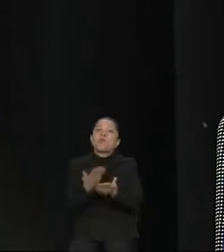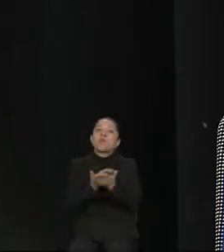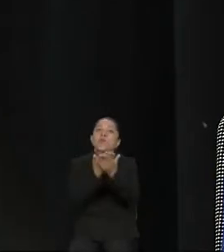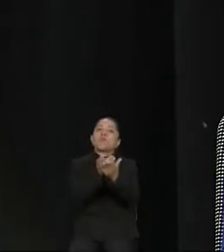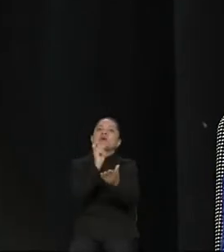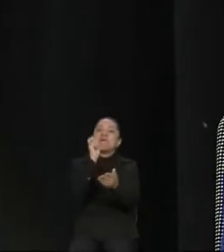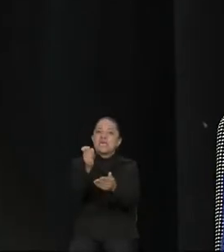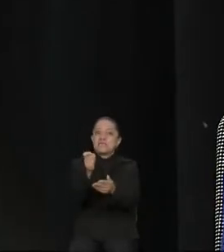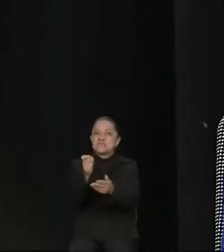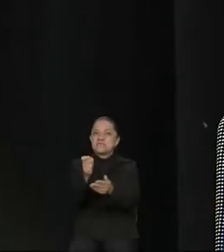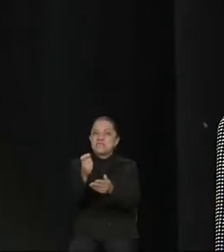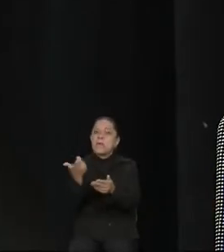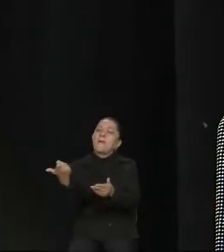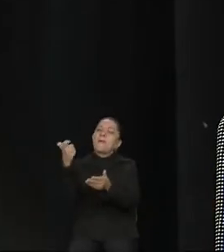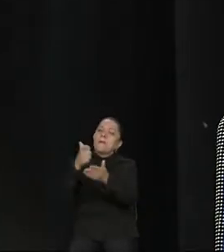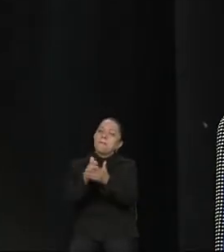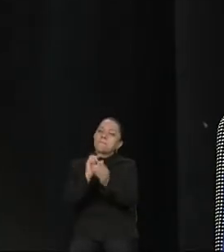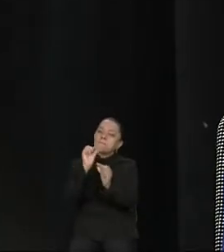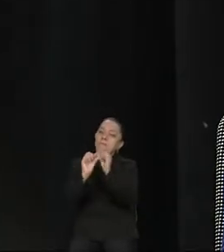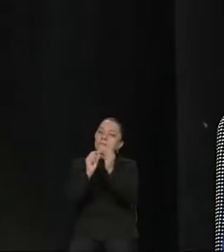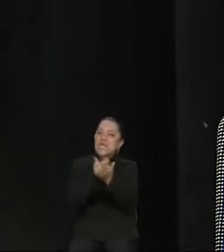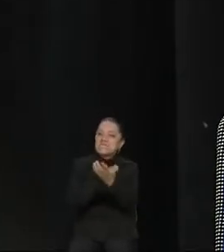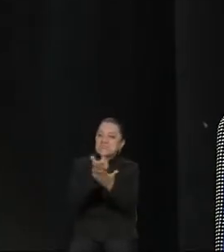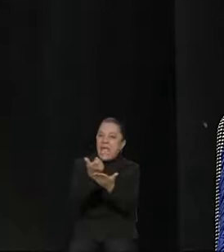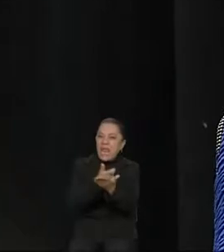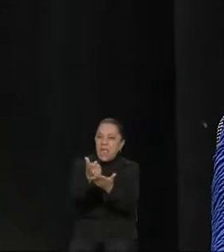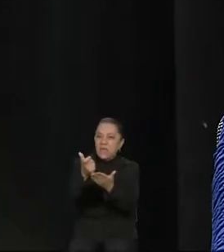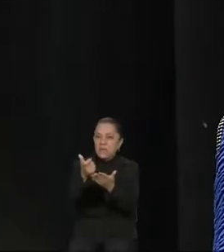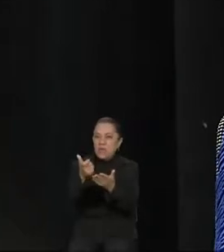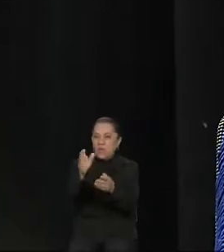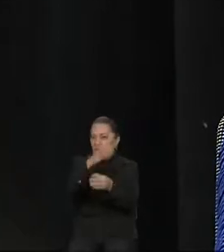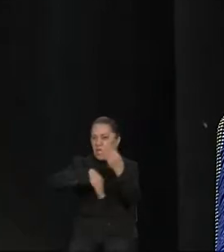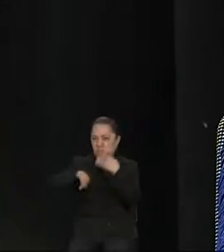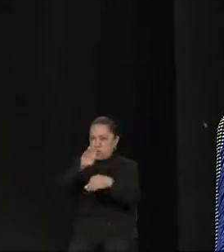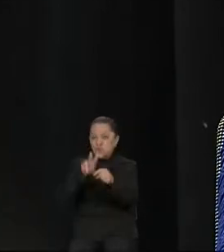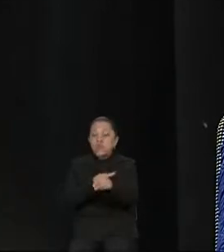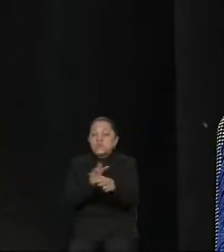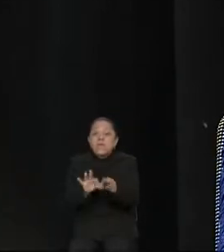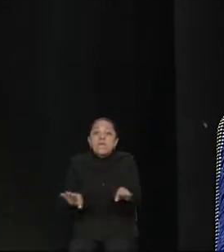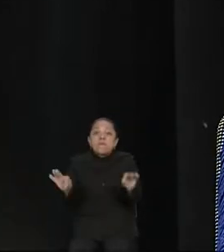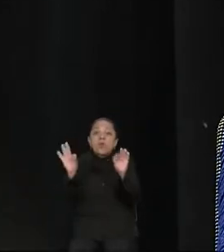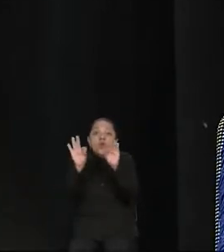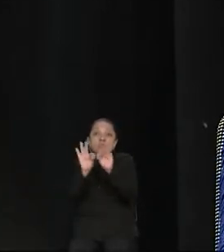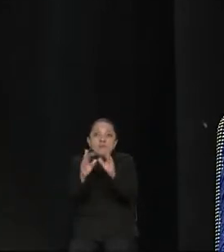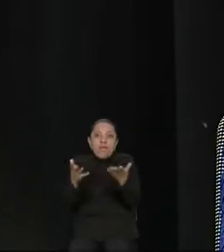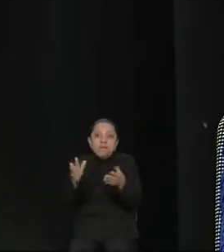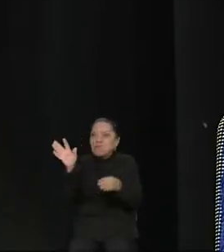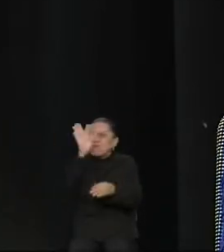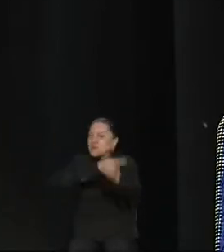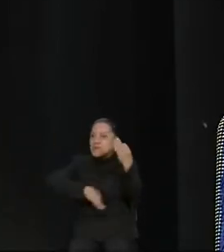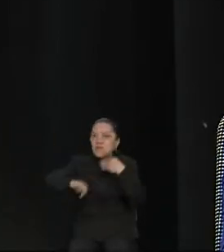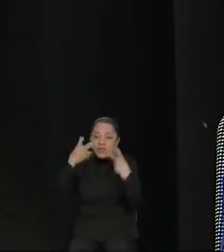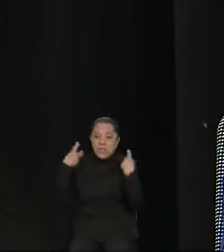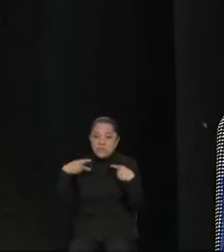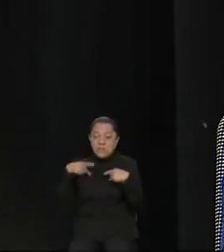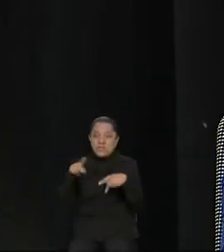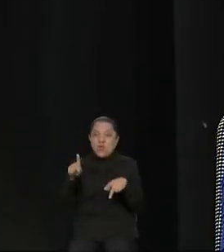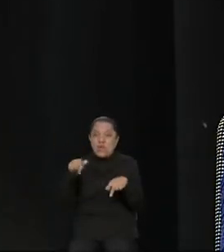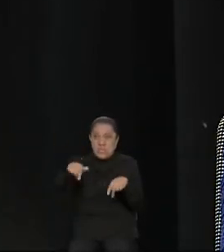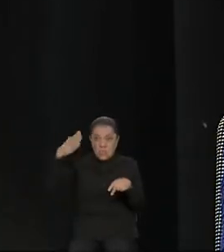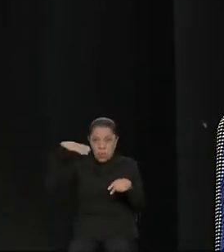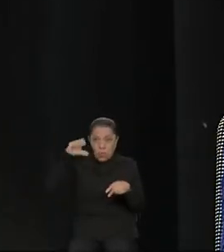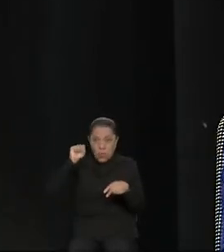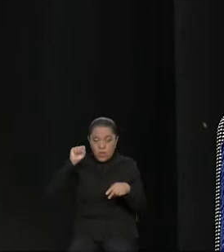aumento gradual del salario mínimo. Es importante que la gran mayoría de los ciudadanos de Morelos y todos los